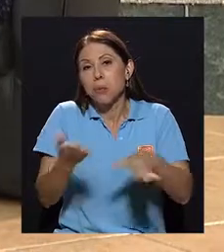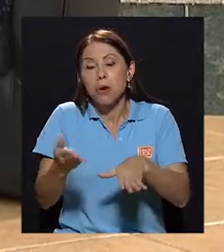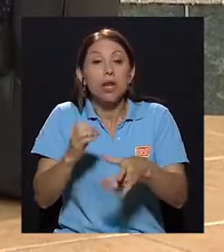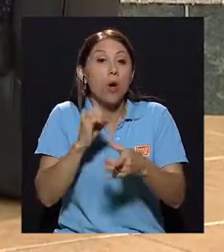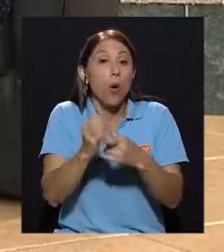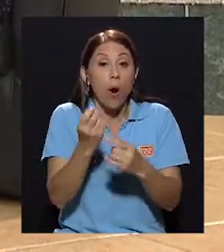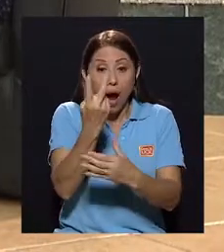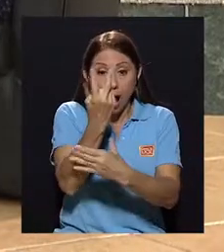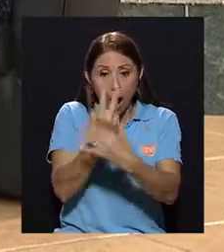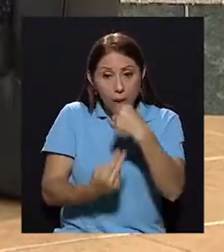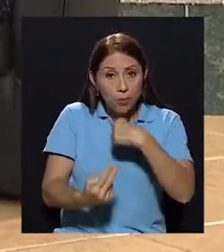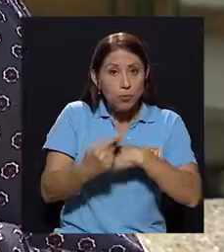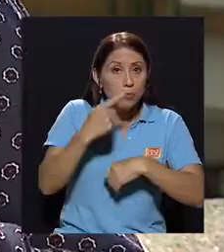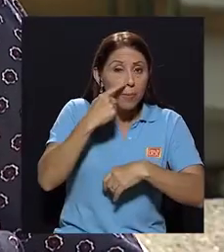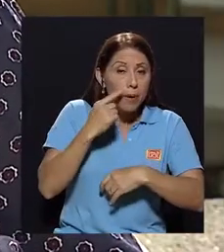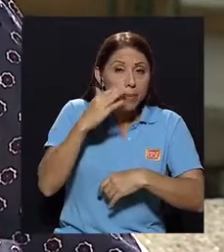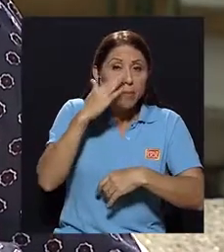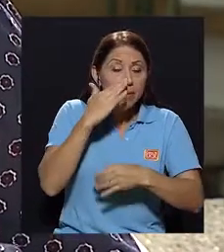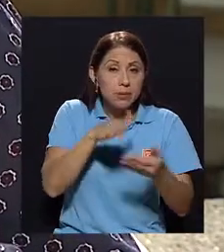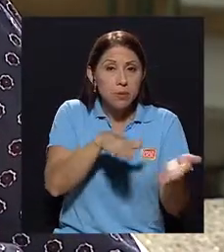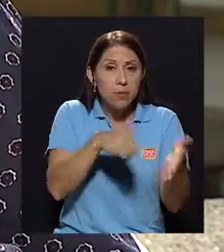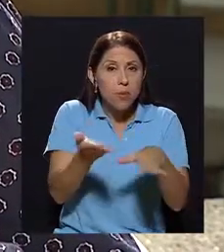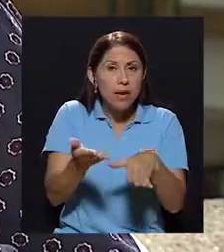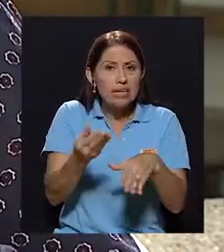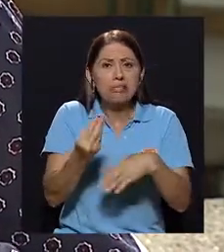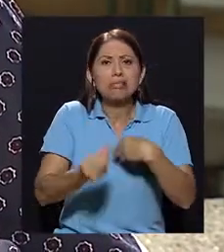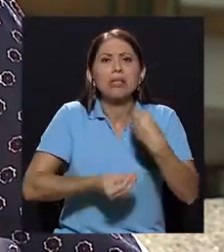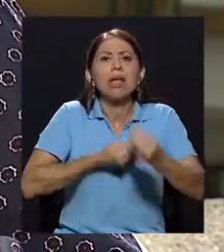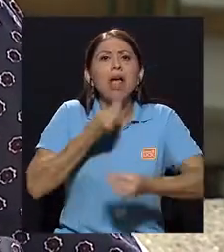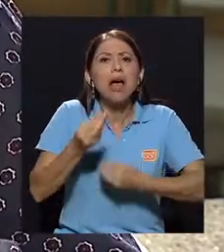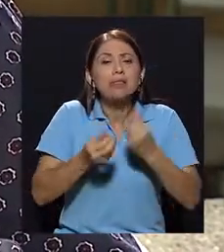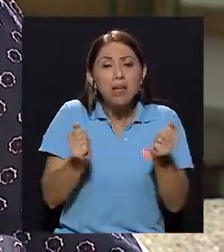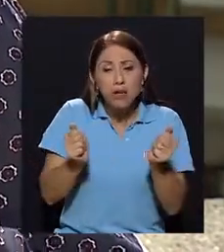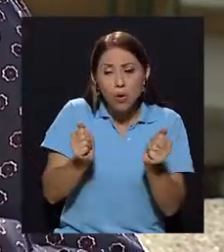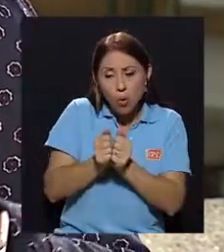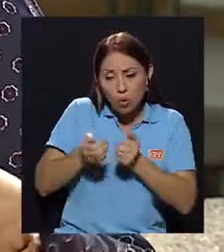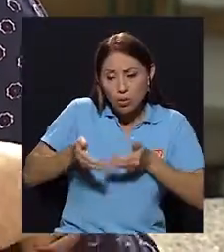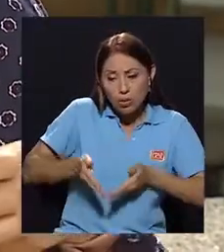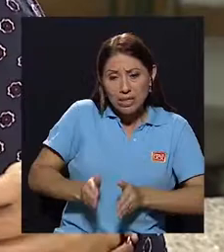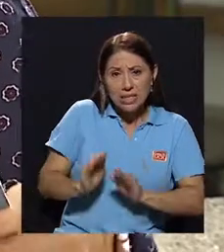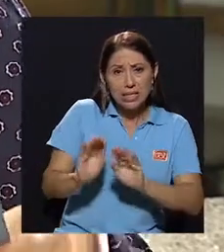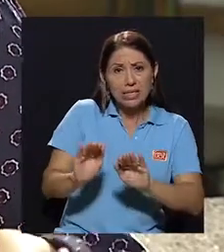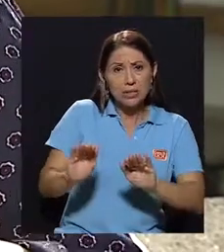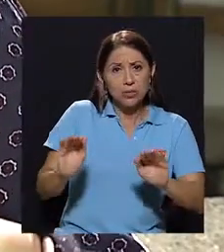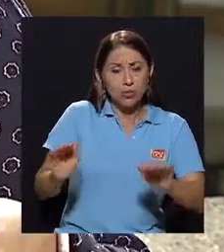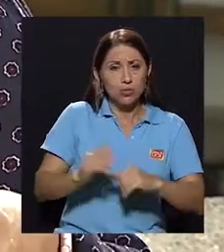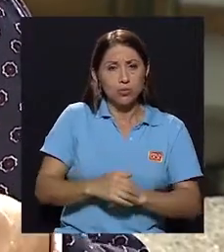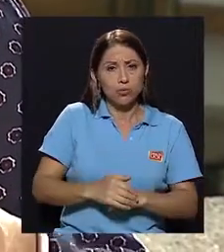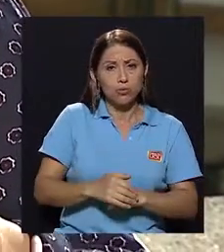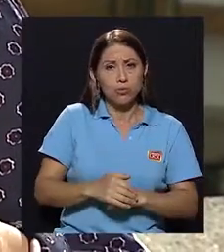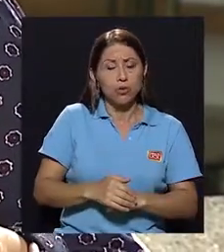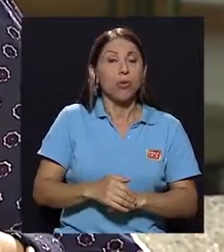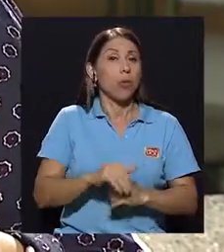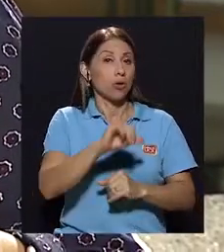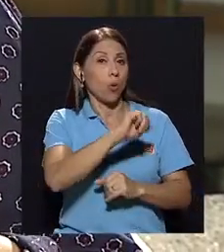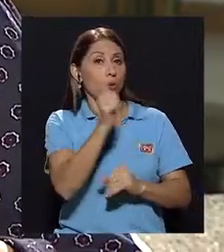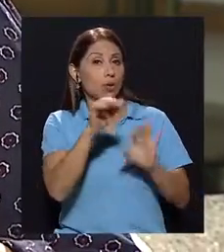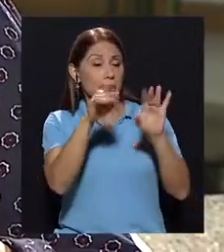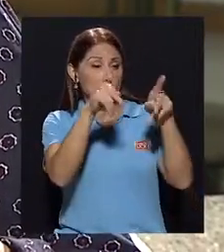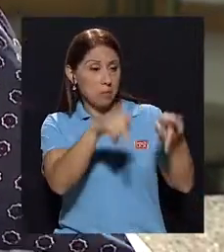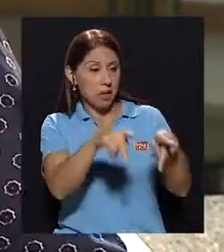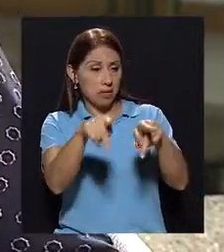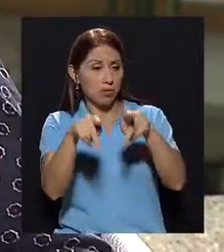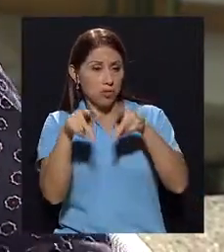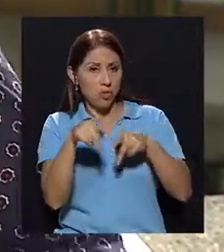hacer. ¿Qué hacer frente a esto? Cuando las demás personas estamos alrededor y